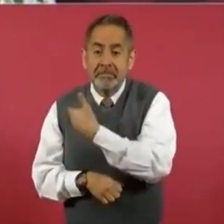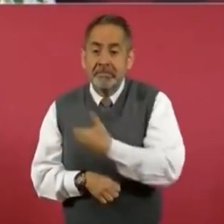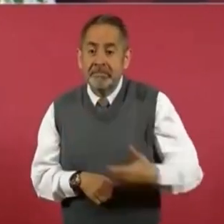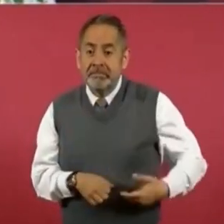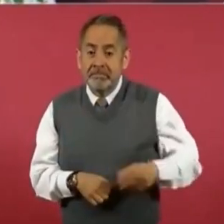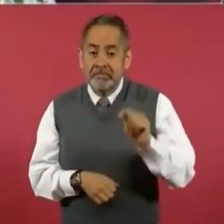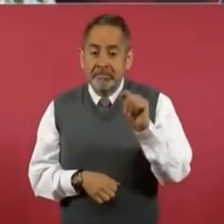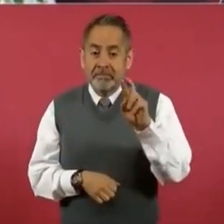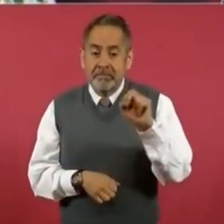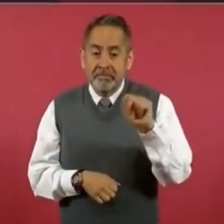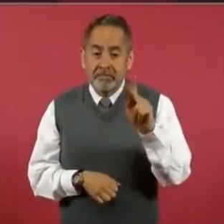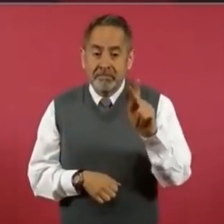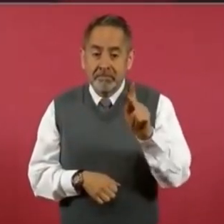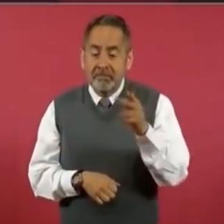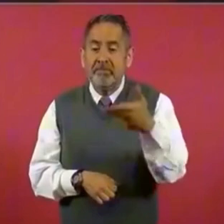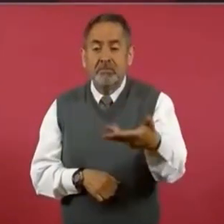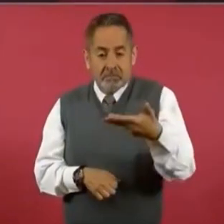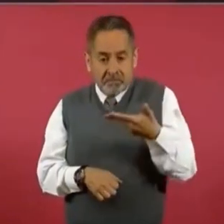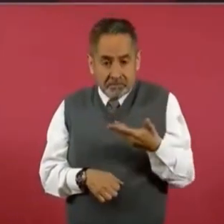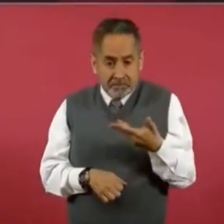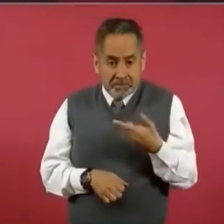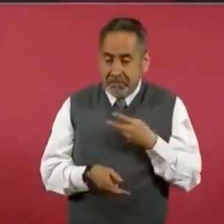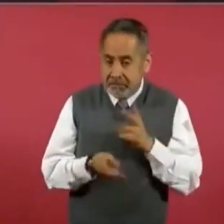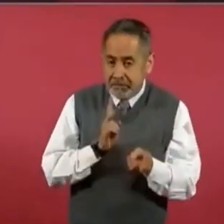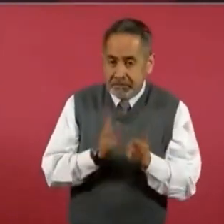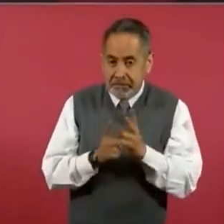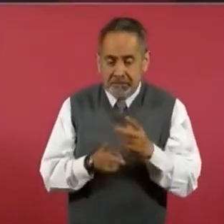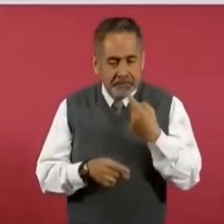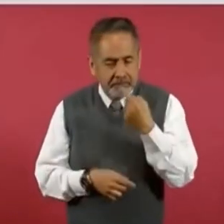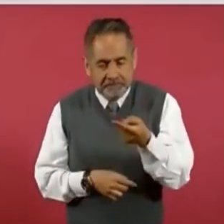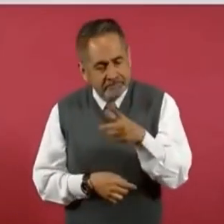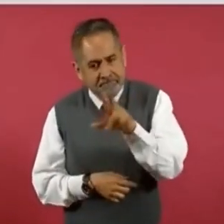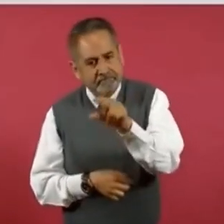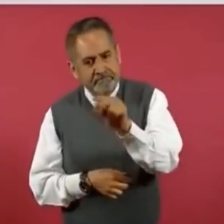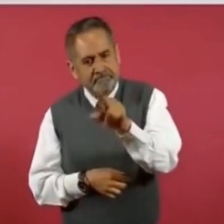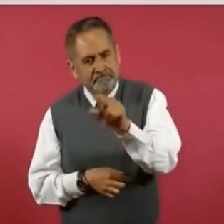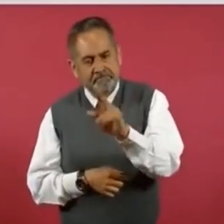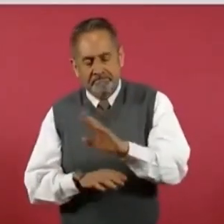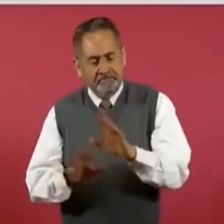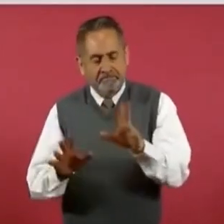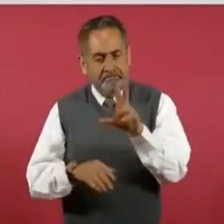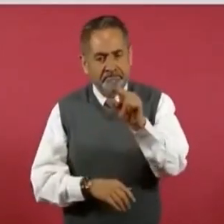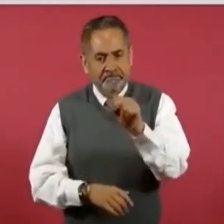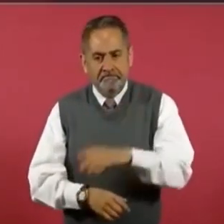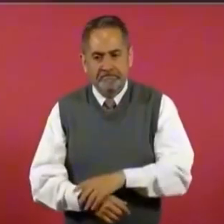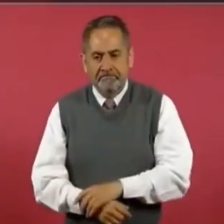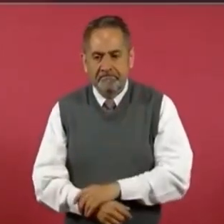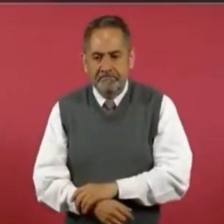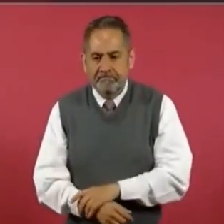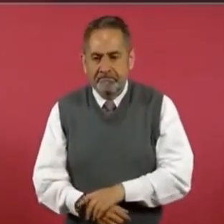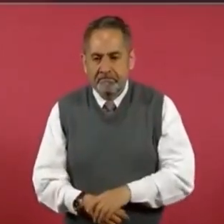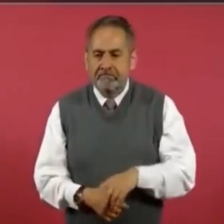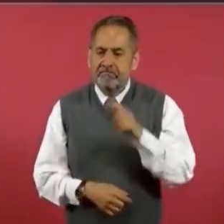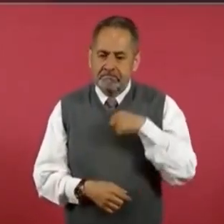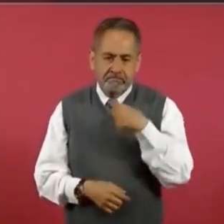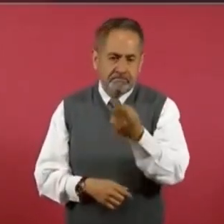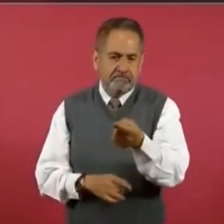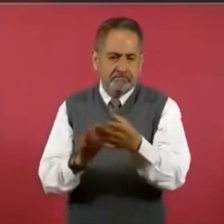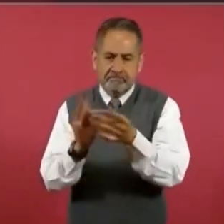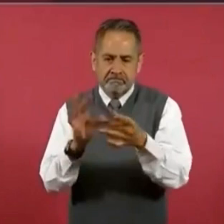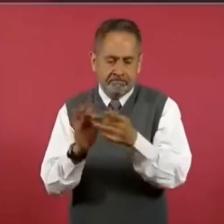y le dije que no y expliqué